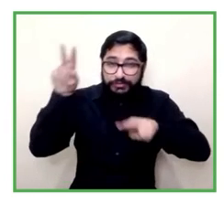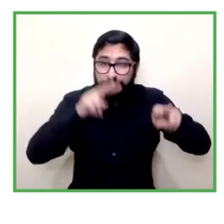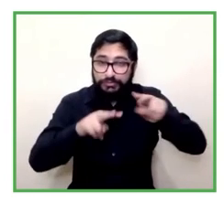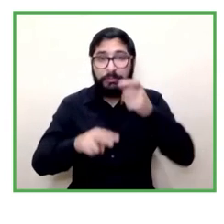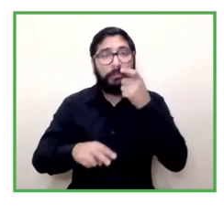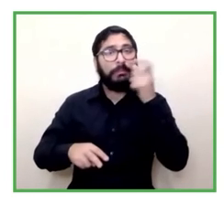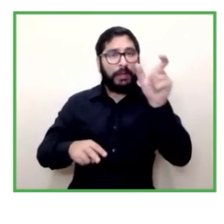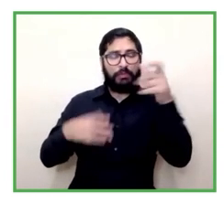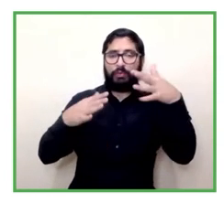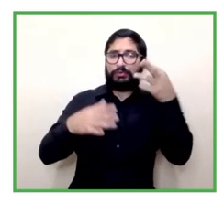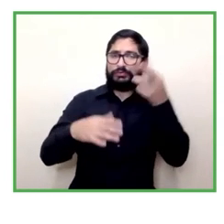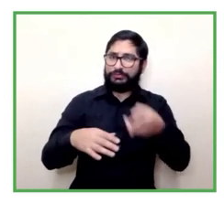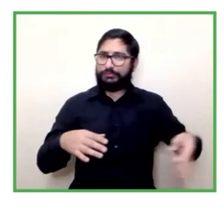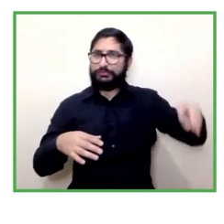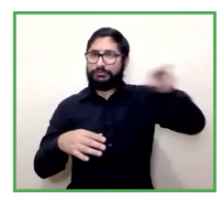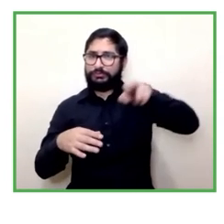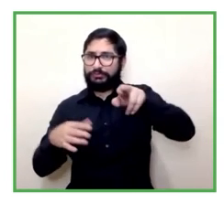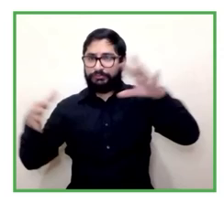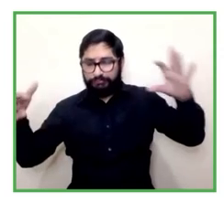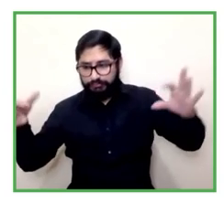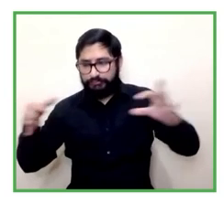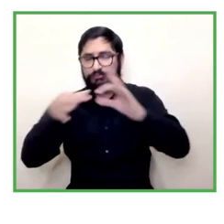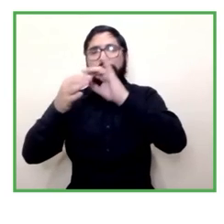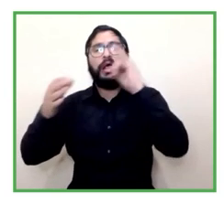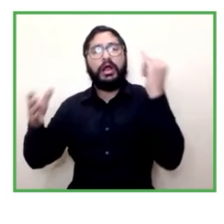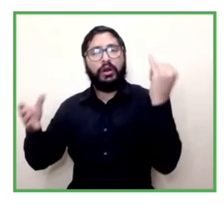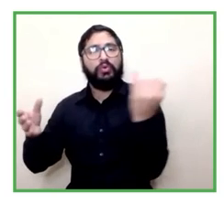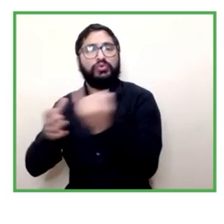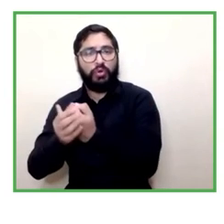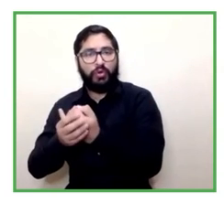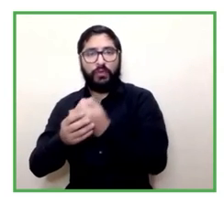derechos sujetos de derechos promoción